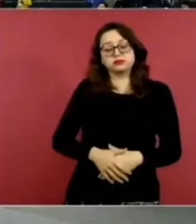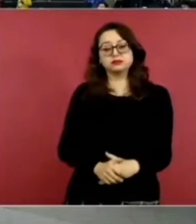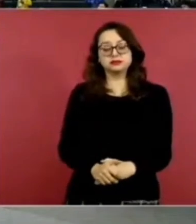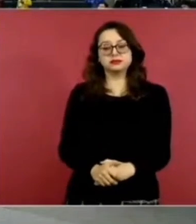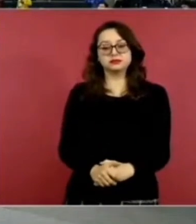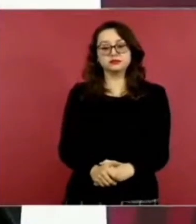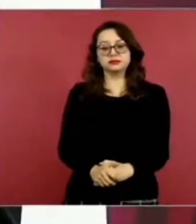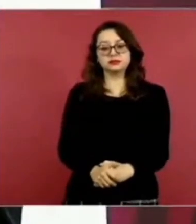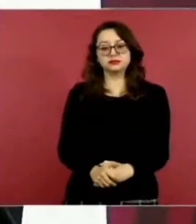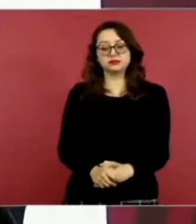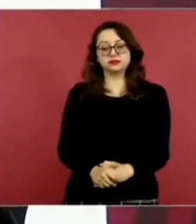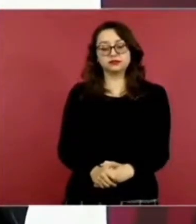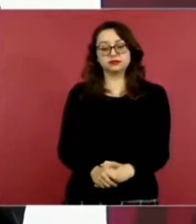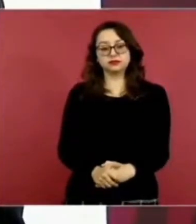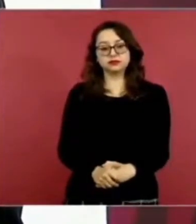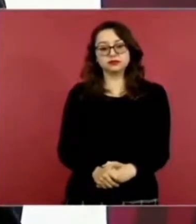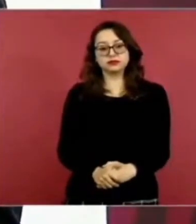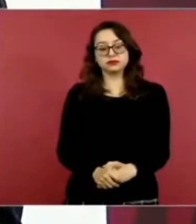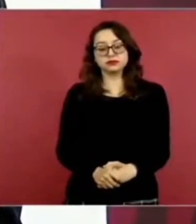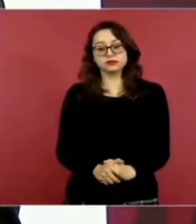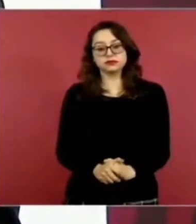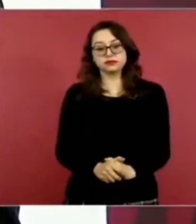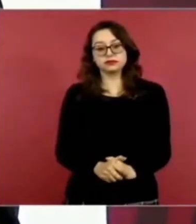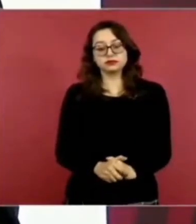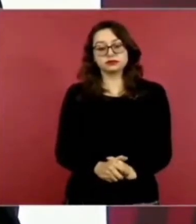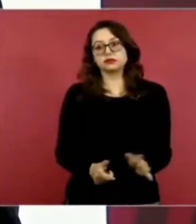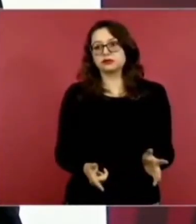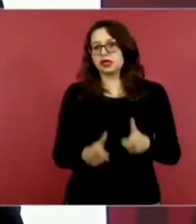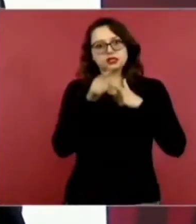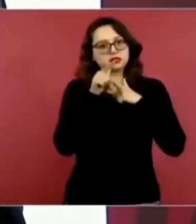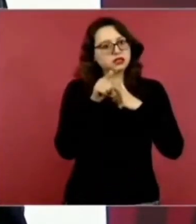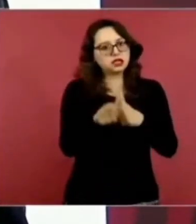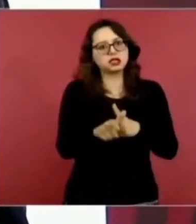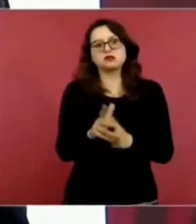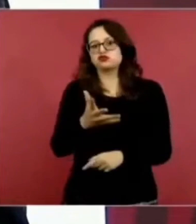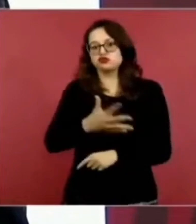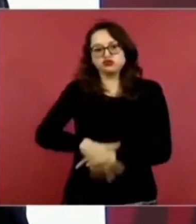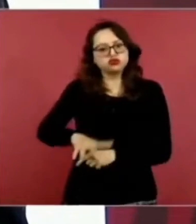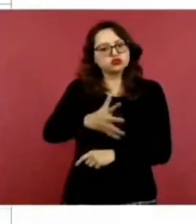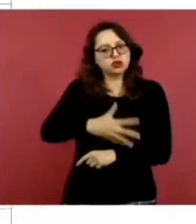No hemos… no se va a cerrar para nada.